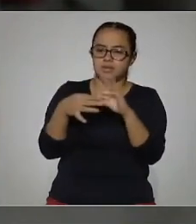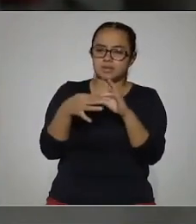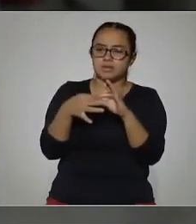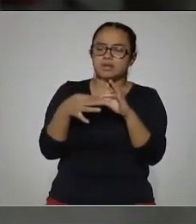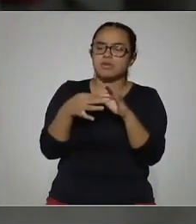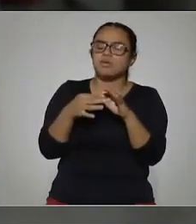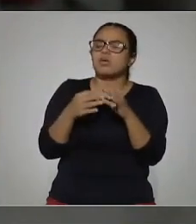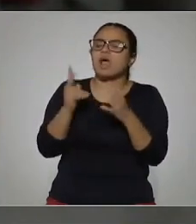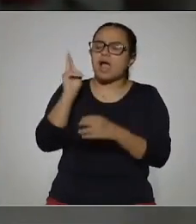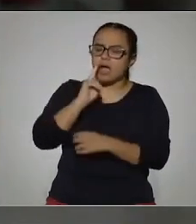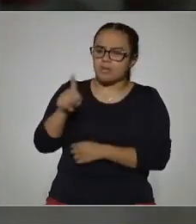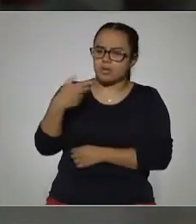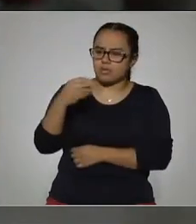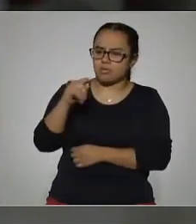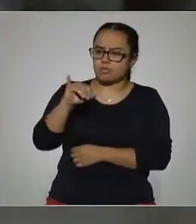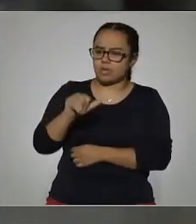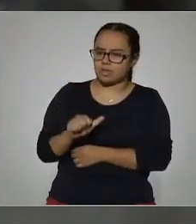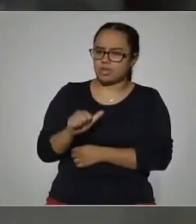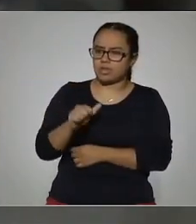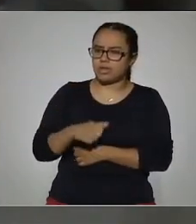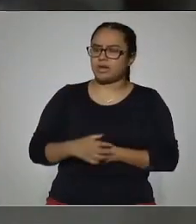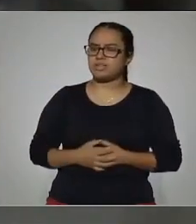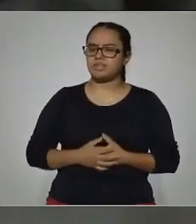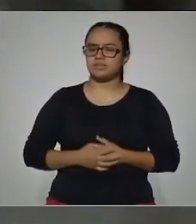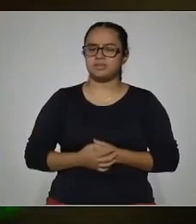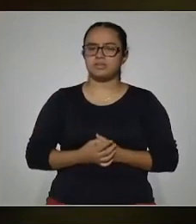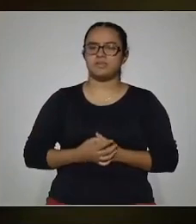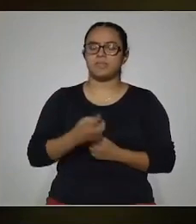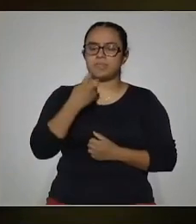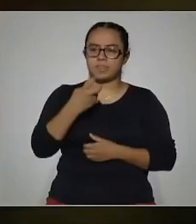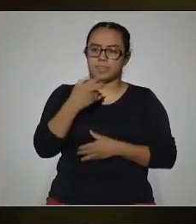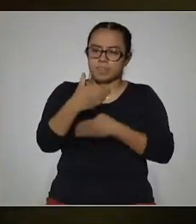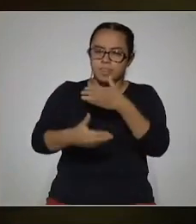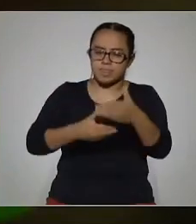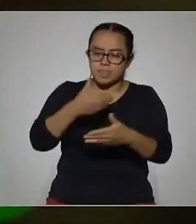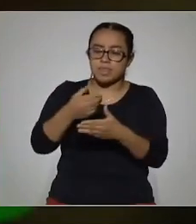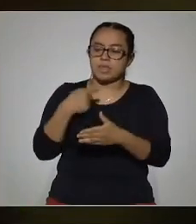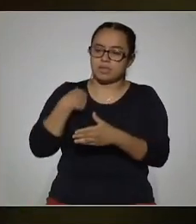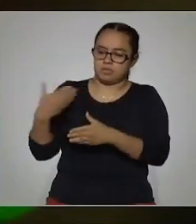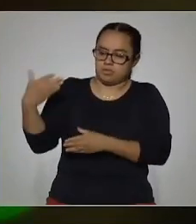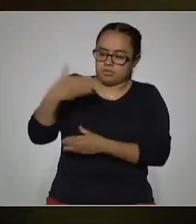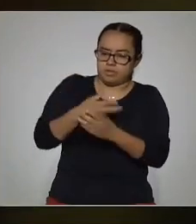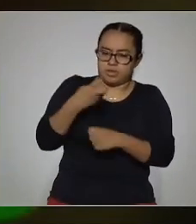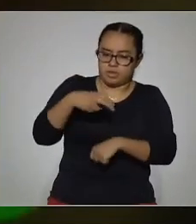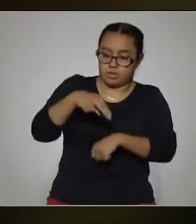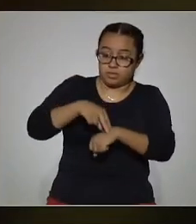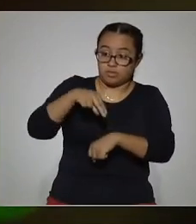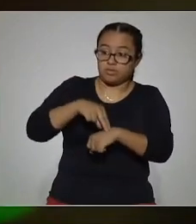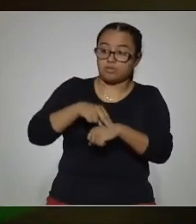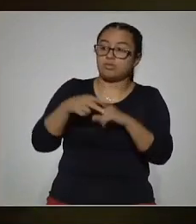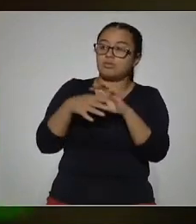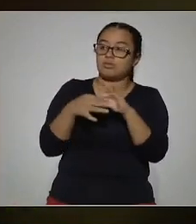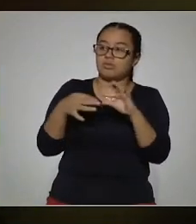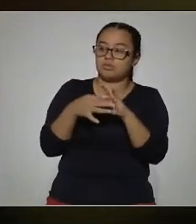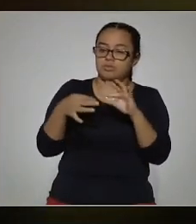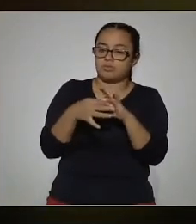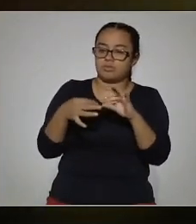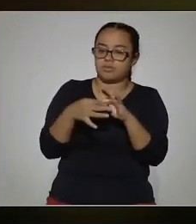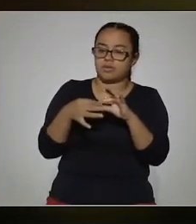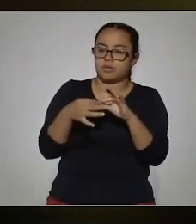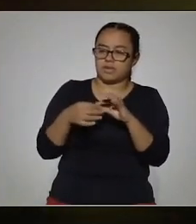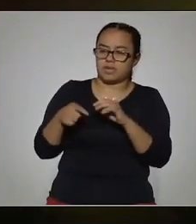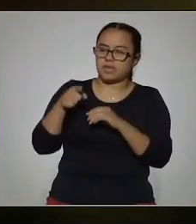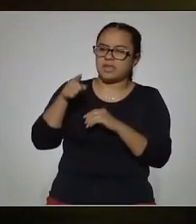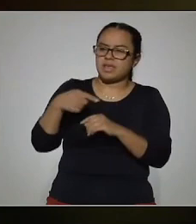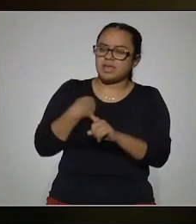probaba con la homeopatía. Y así fue. Entonces asistí aquí a la clínica. El doctor me dijo que el